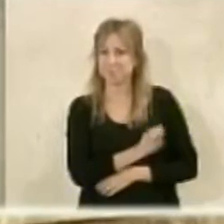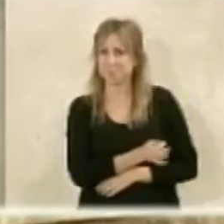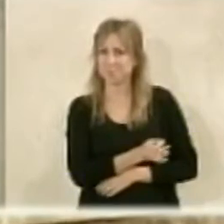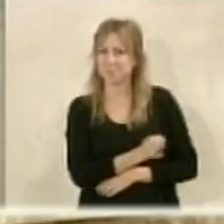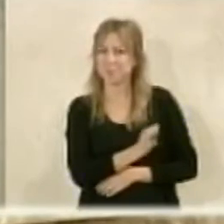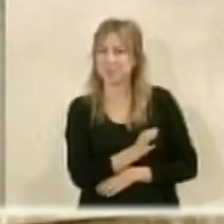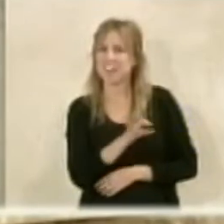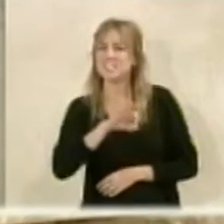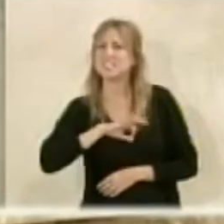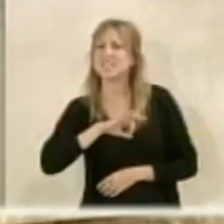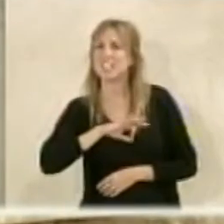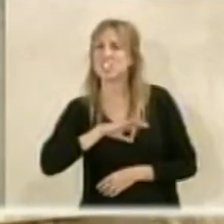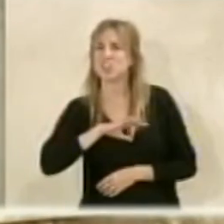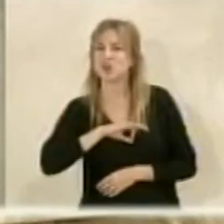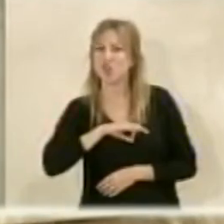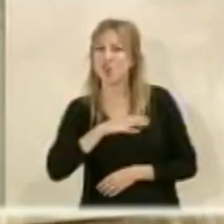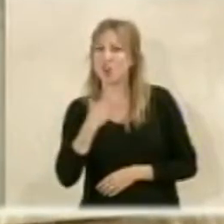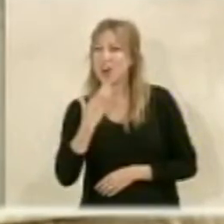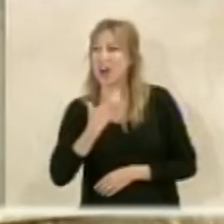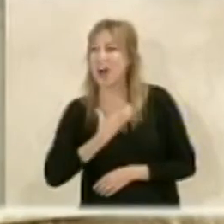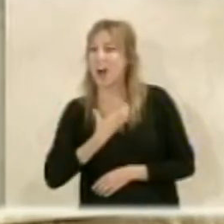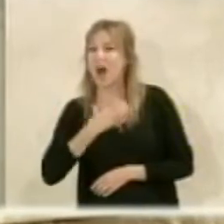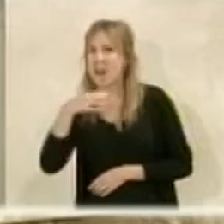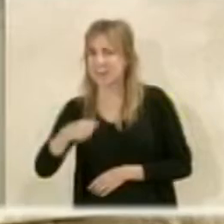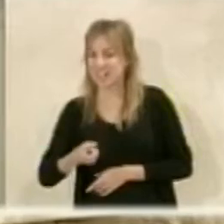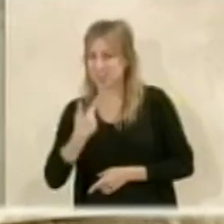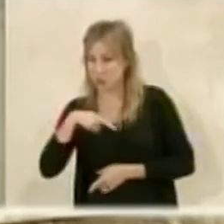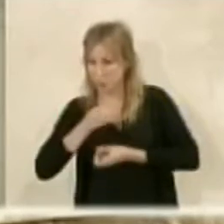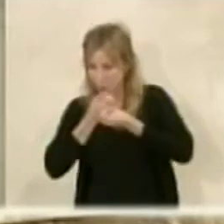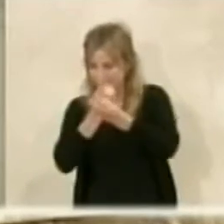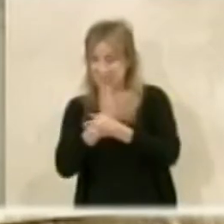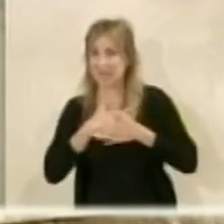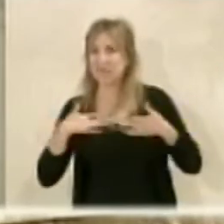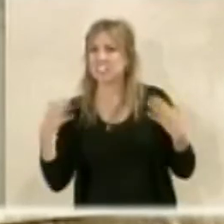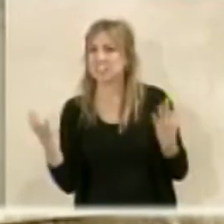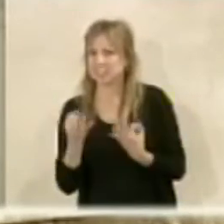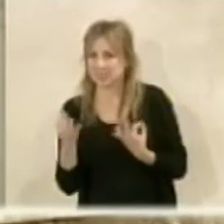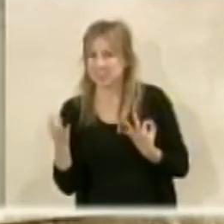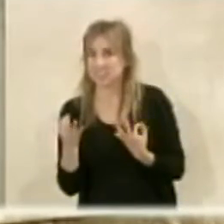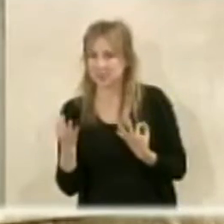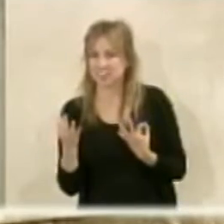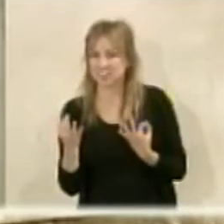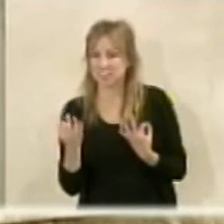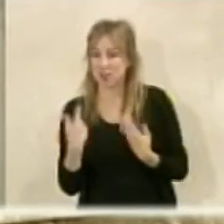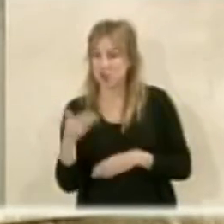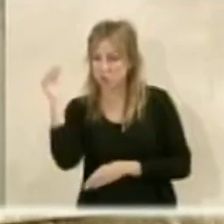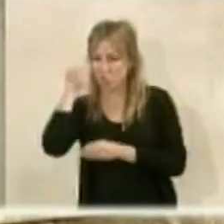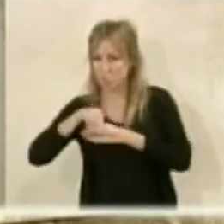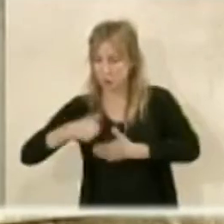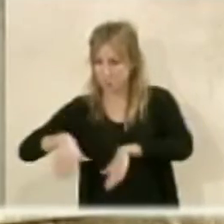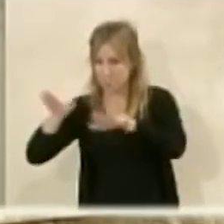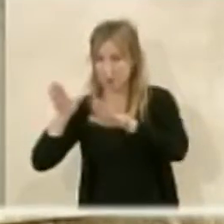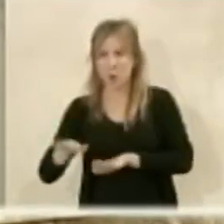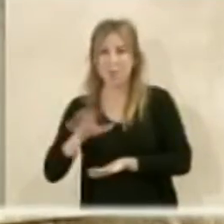señor señor alcalde yo simplemente quería comentar que nuestro voto favorable